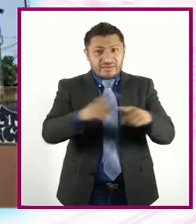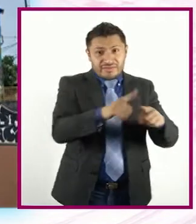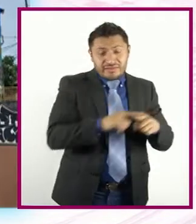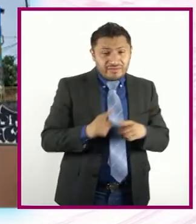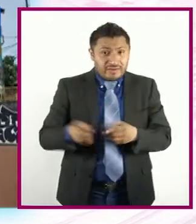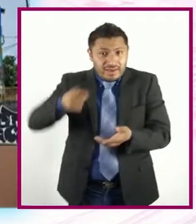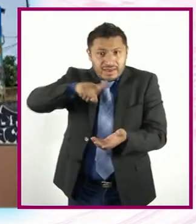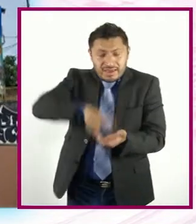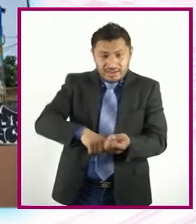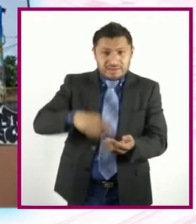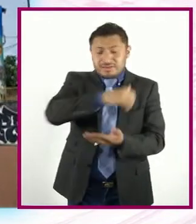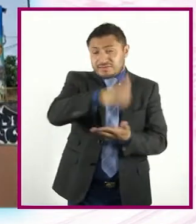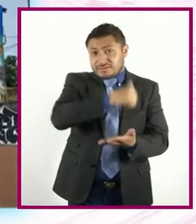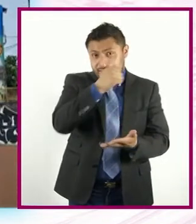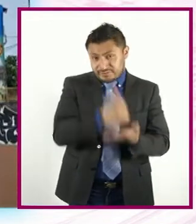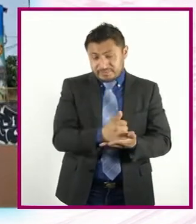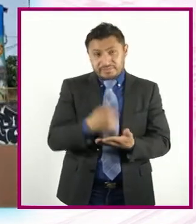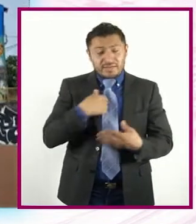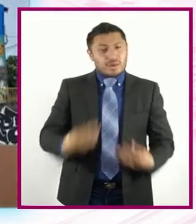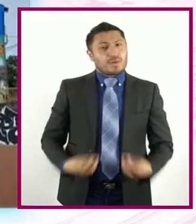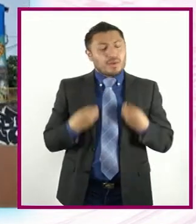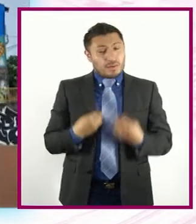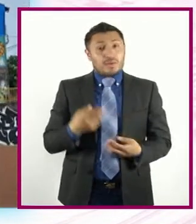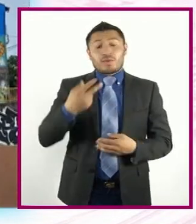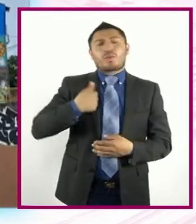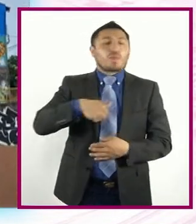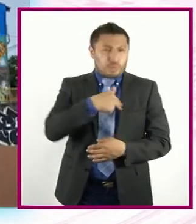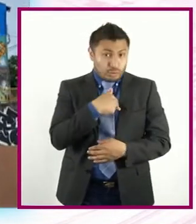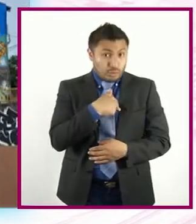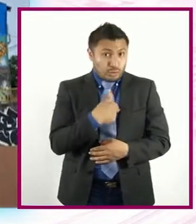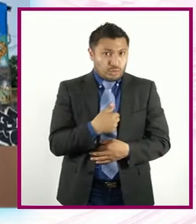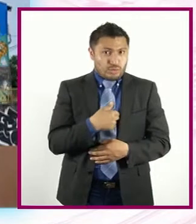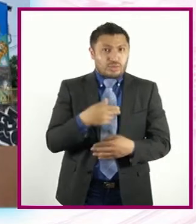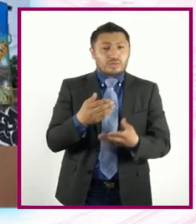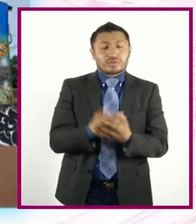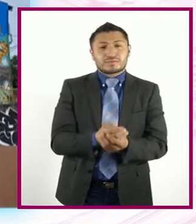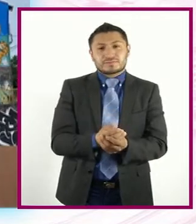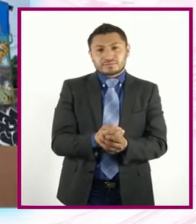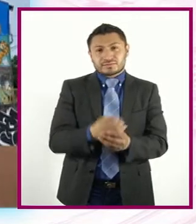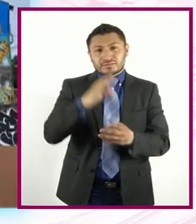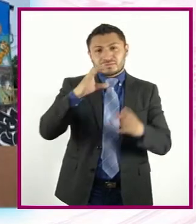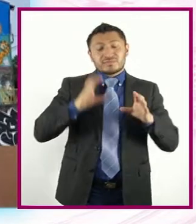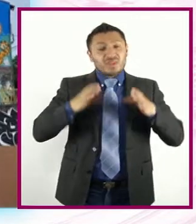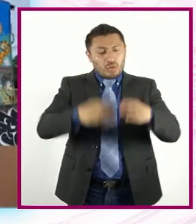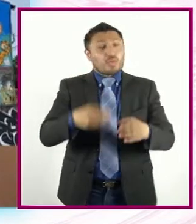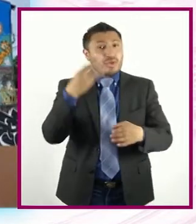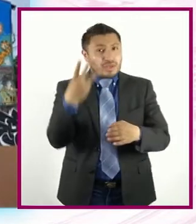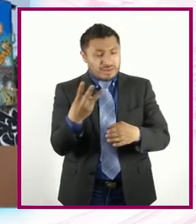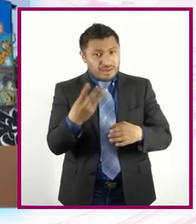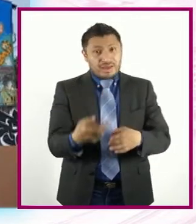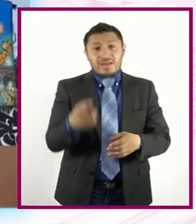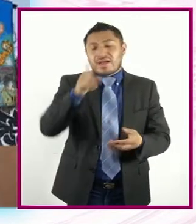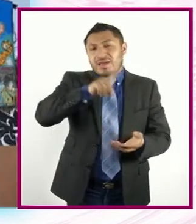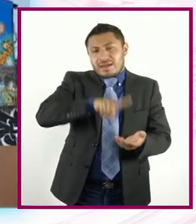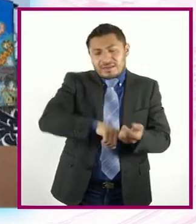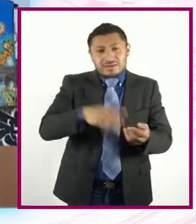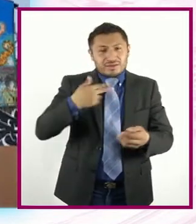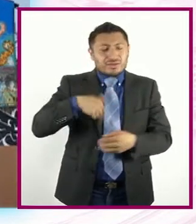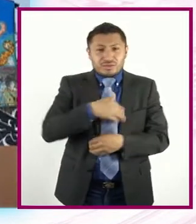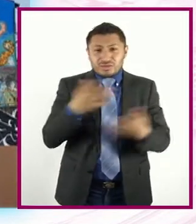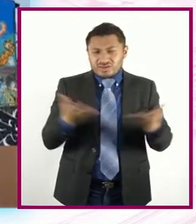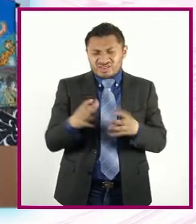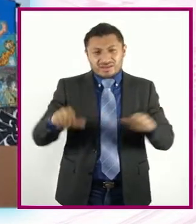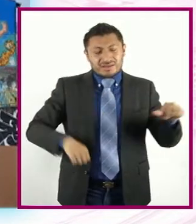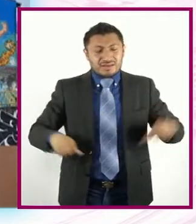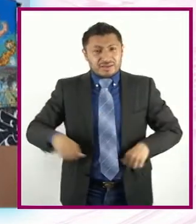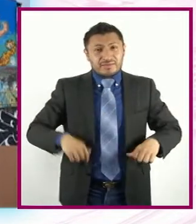Medellín Dentro de Medellín Pues nosotros somos Manrique es la comuna 3 Dentro de estos procesos Que llevo con Imagineros